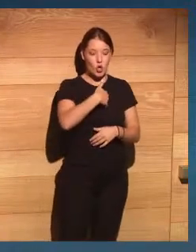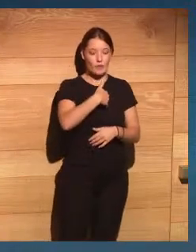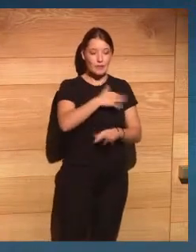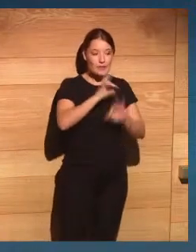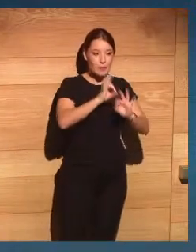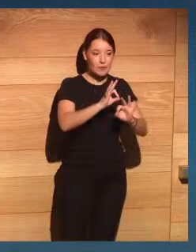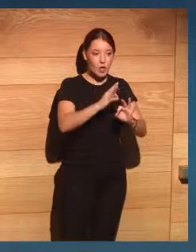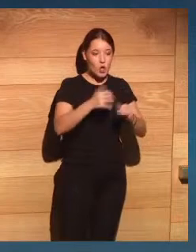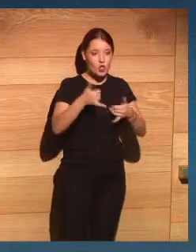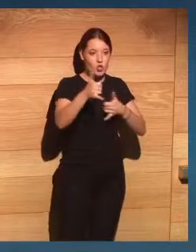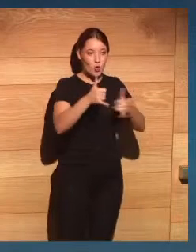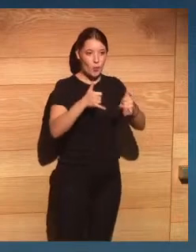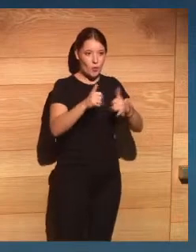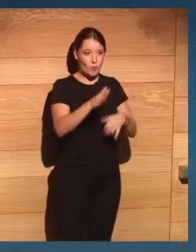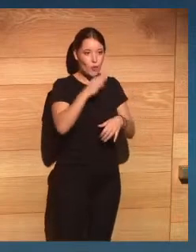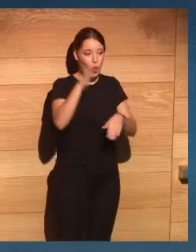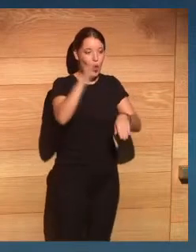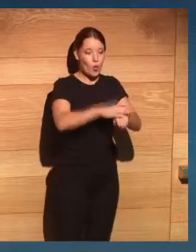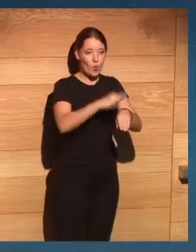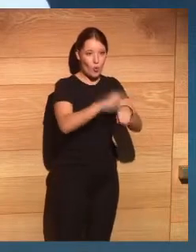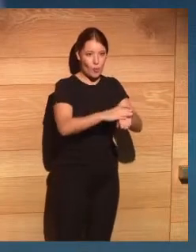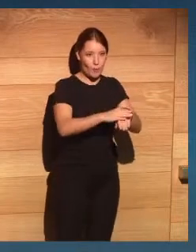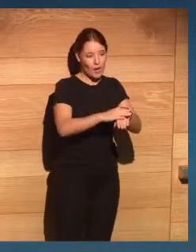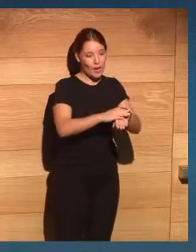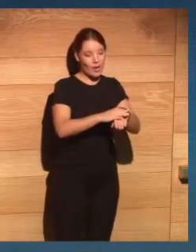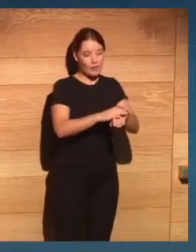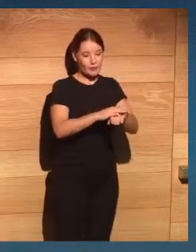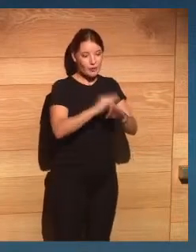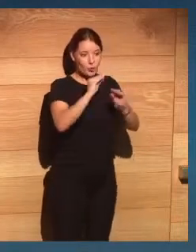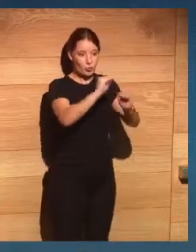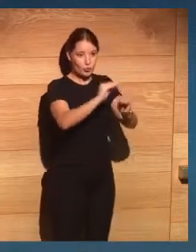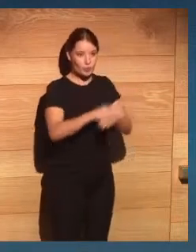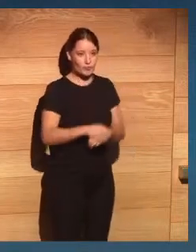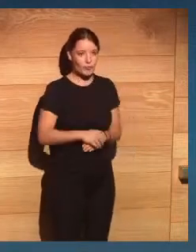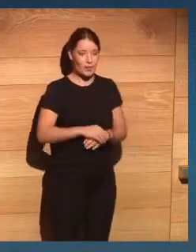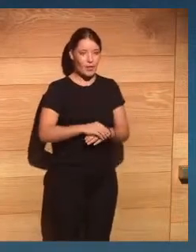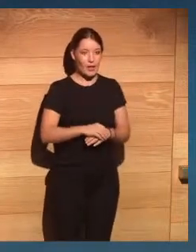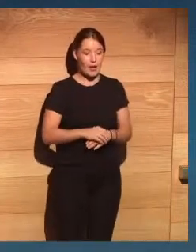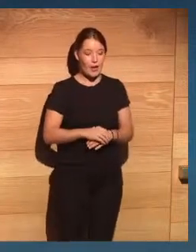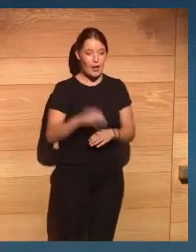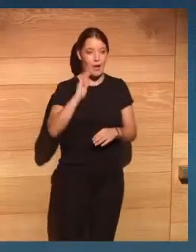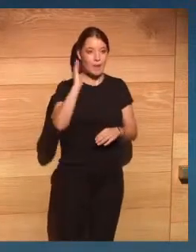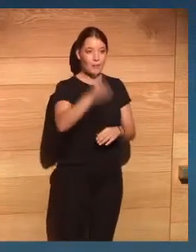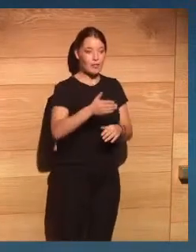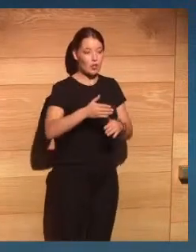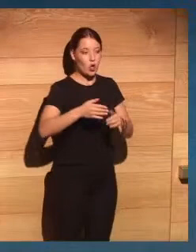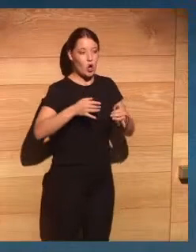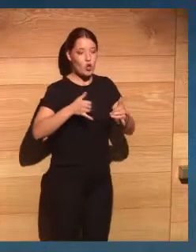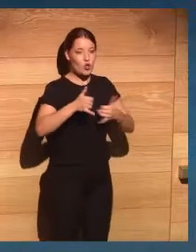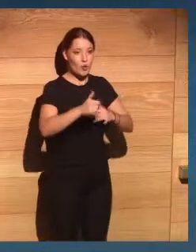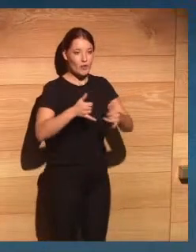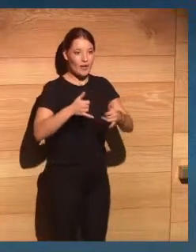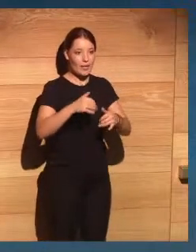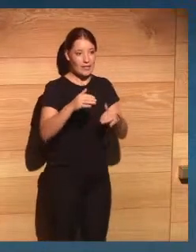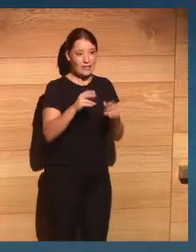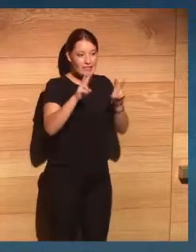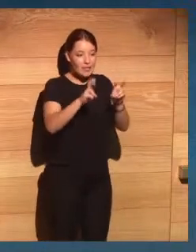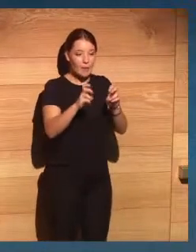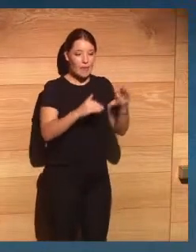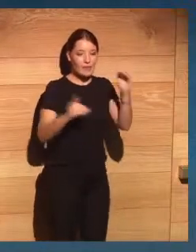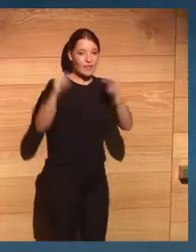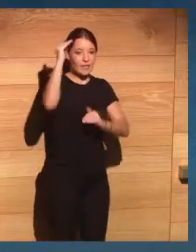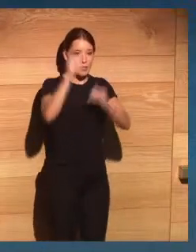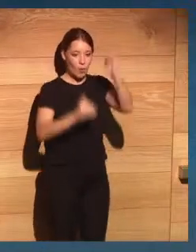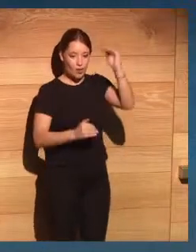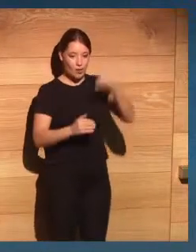tener los robots como culpables de la congelación salarial el impacto de la robotización en la desigualdad y